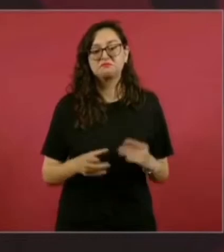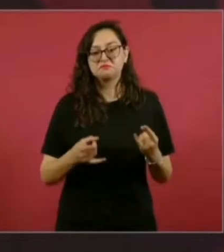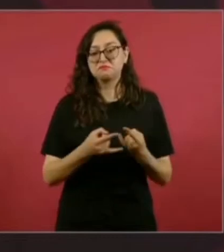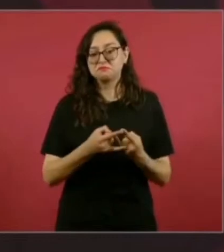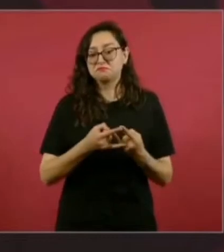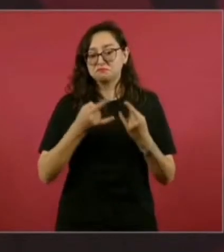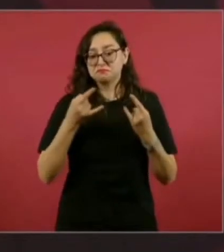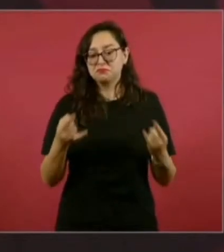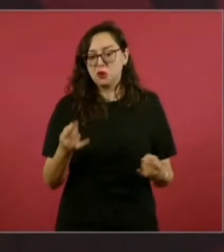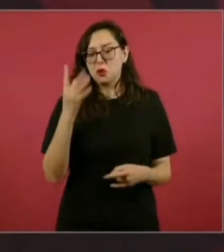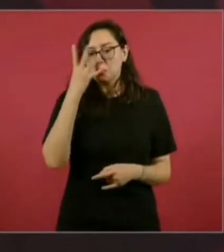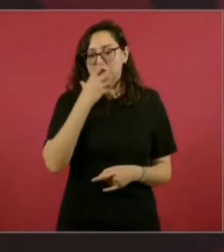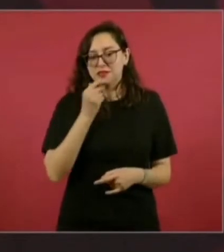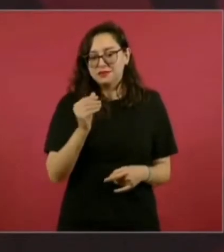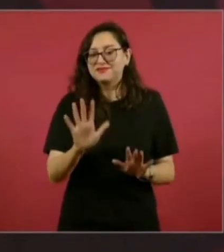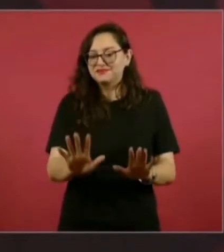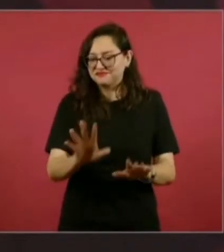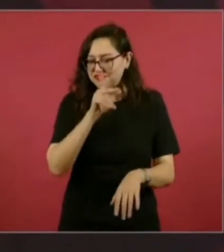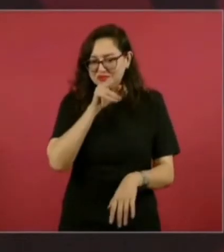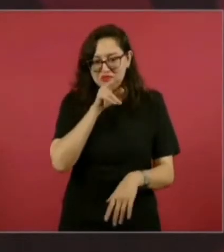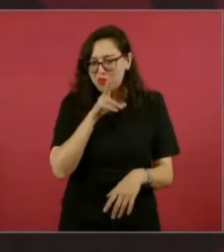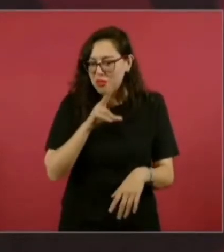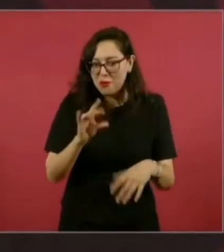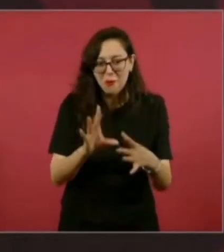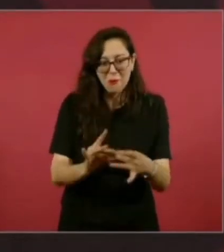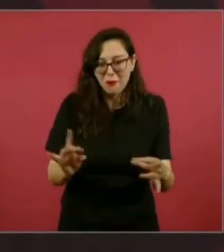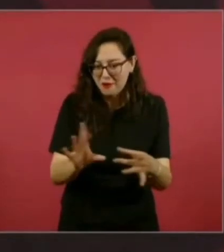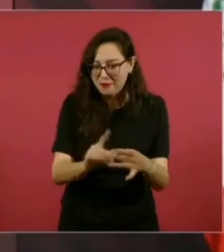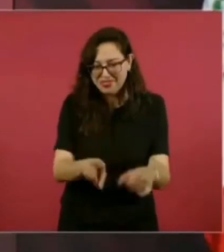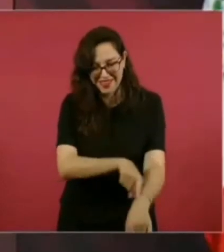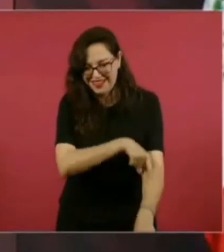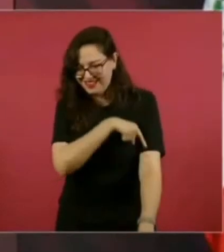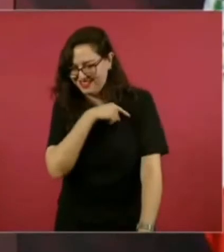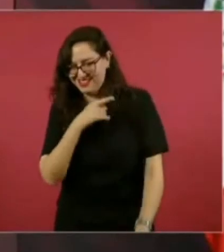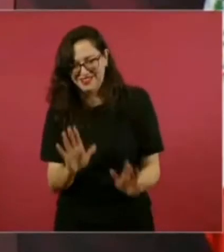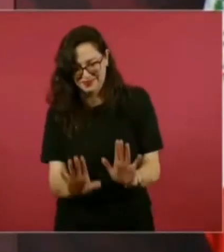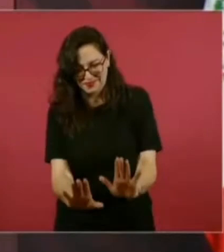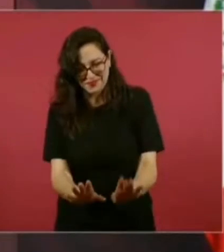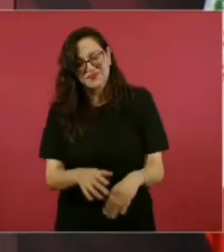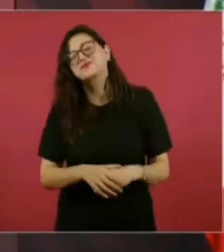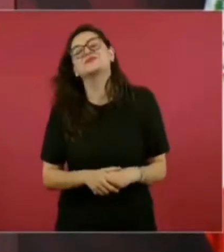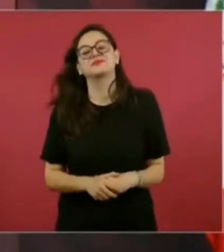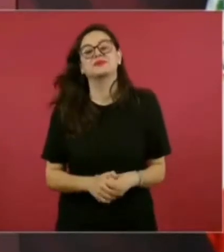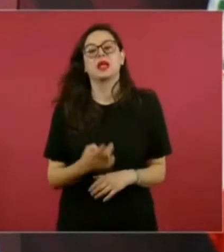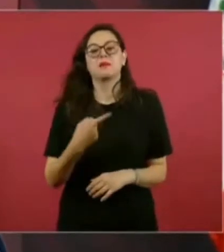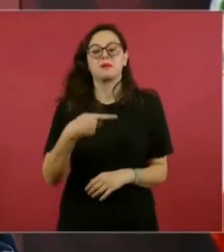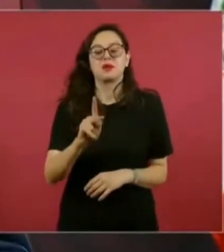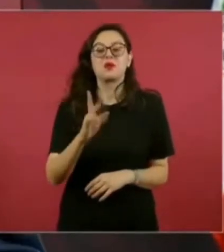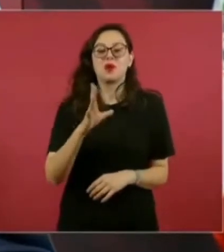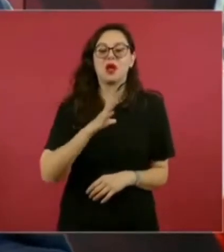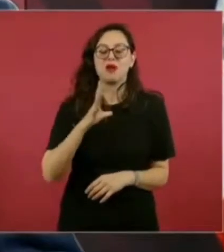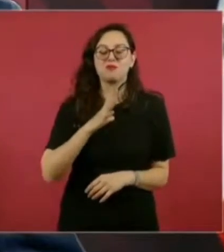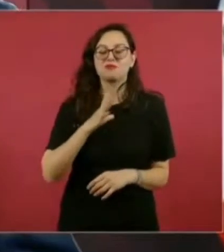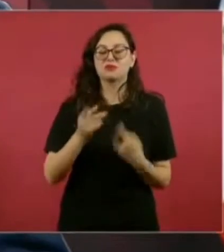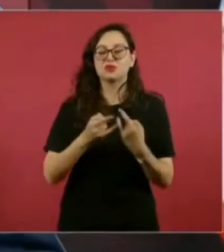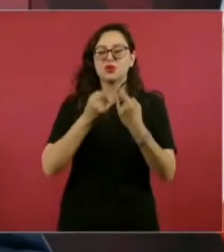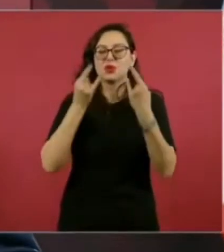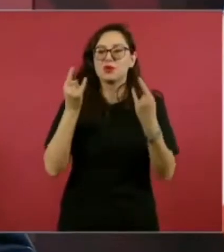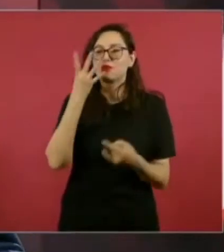pero que la recomiendo, que es la del gran escritor ruso,